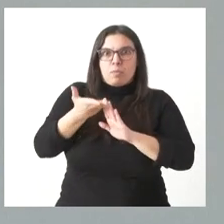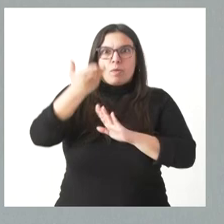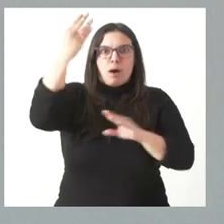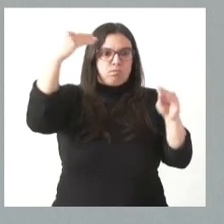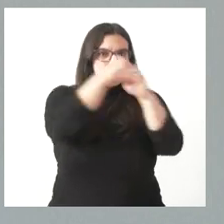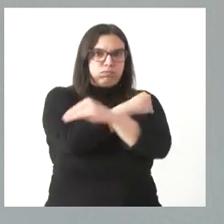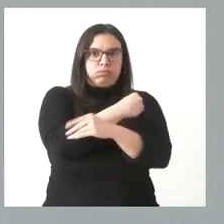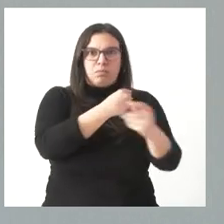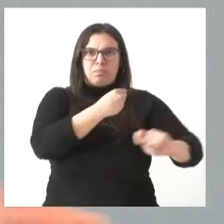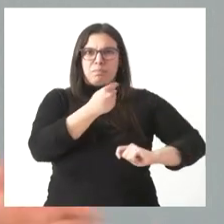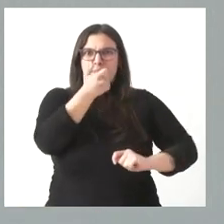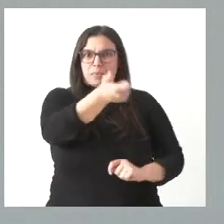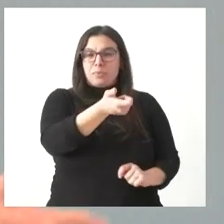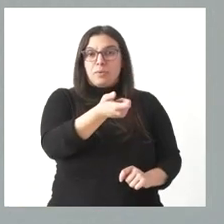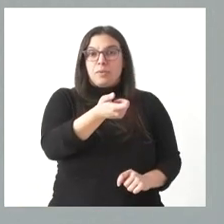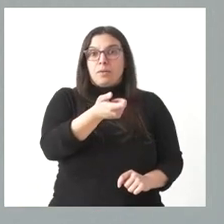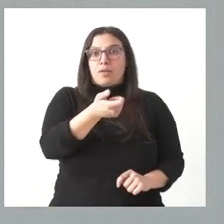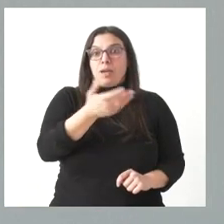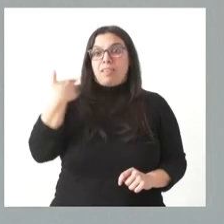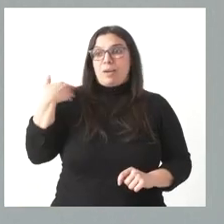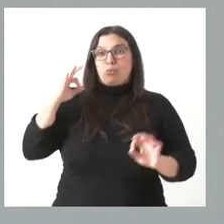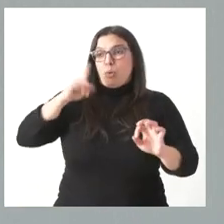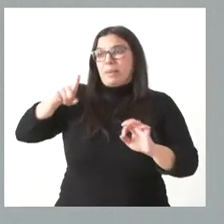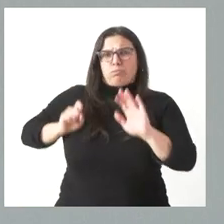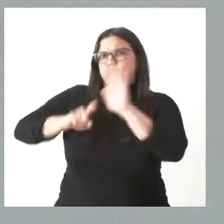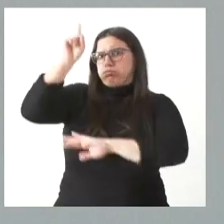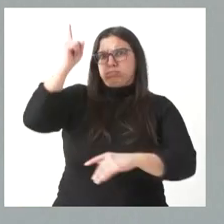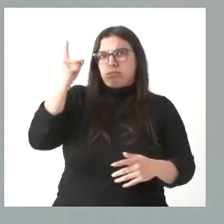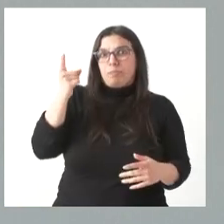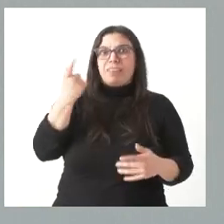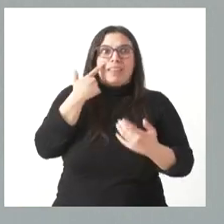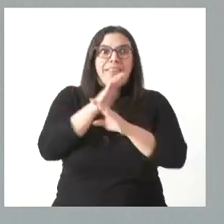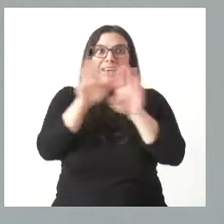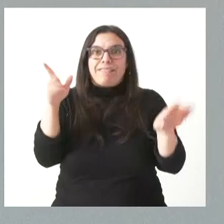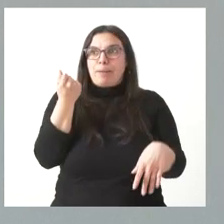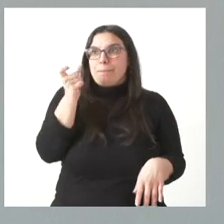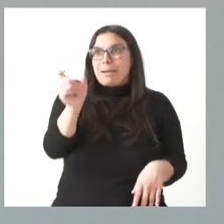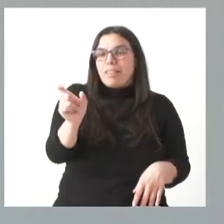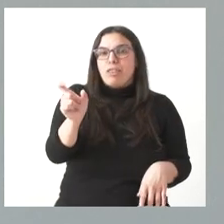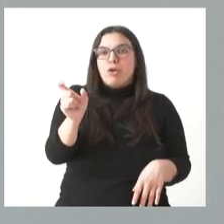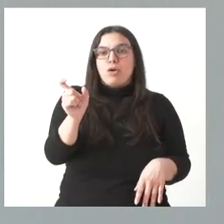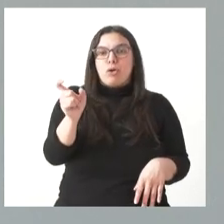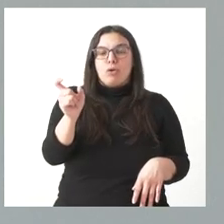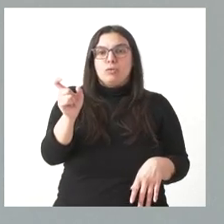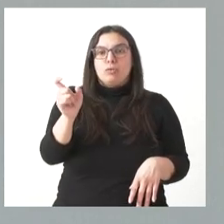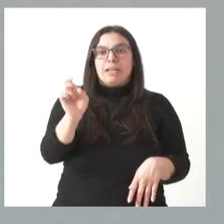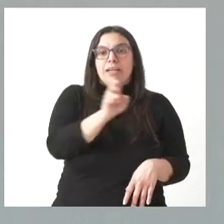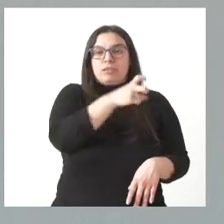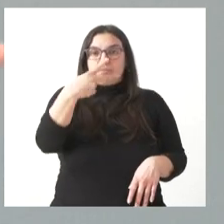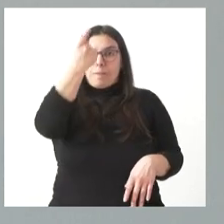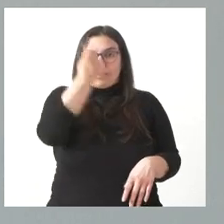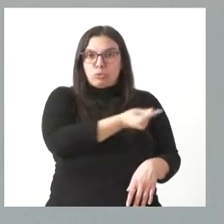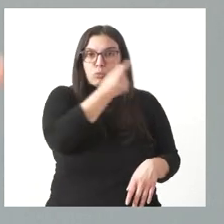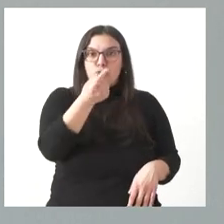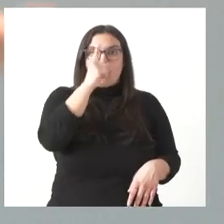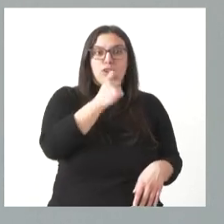alta inflación, que además ha acelerado mucho en los últimos tiempos. Y hoy poco tiene que ver el coste de realización de una actividad en el año 23, de lo que a lo